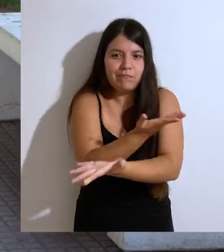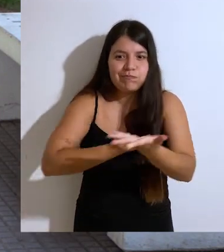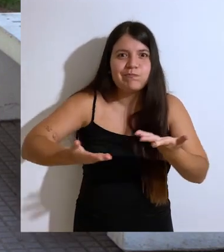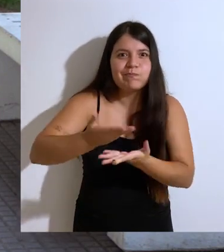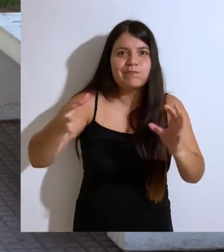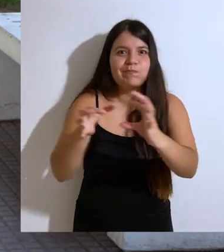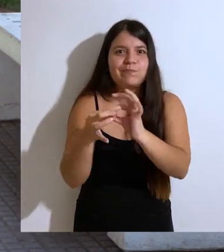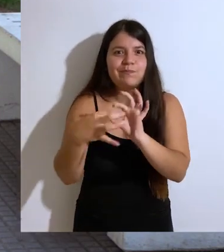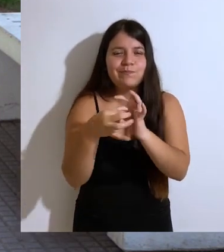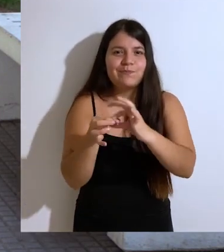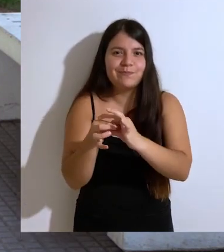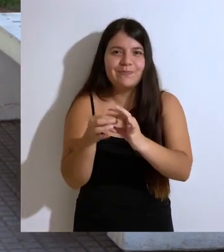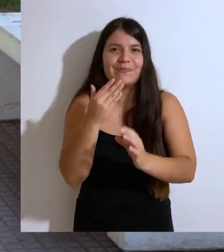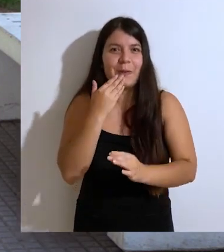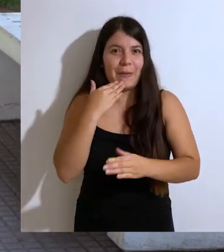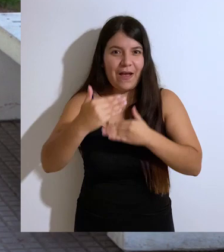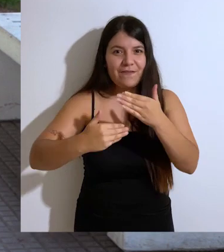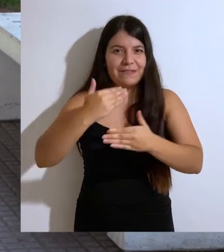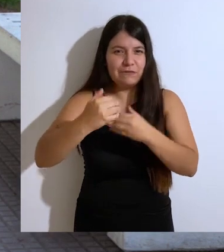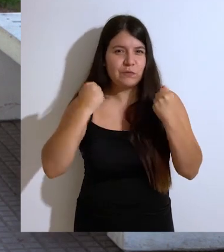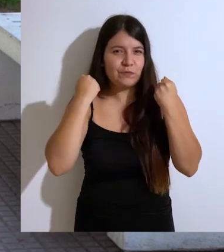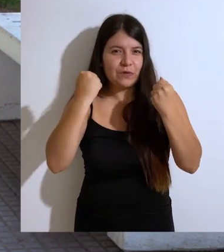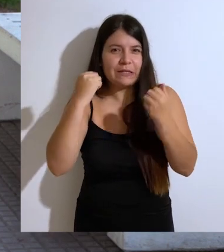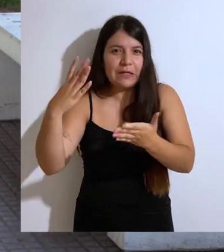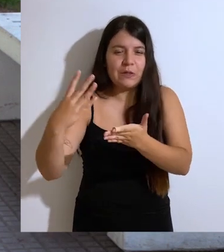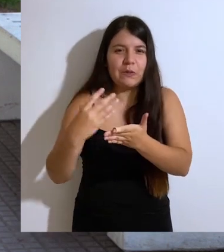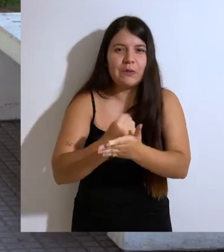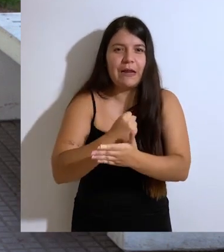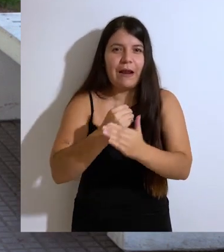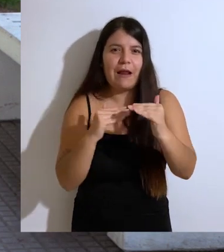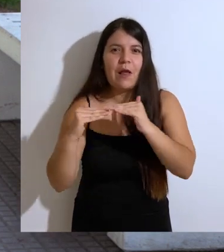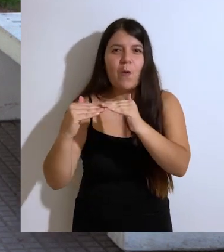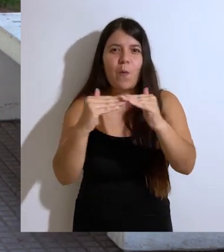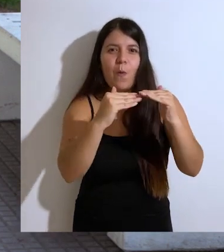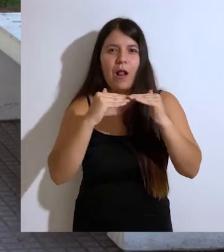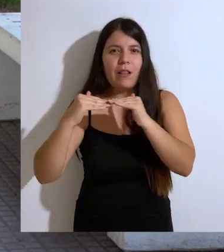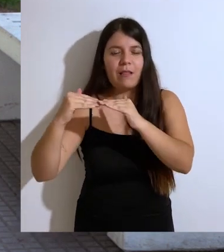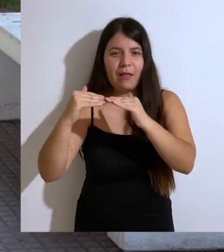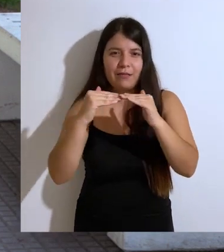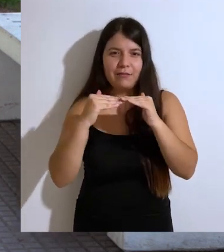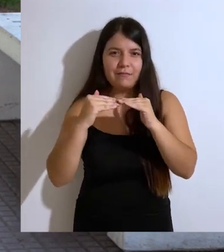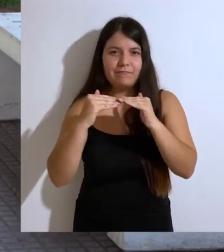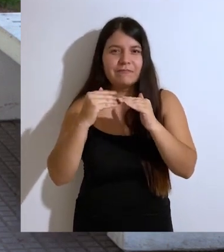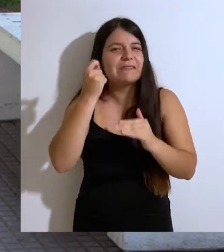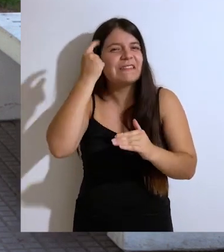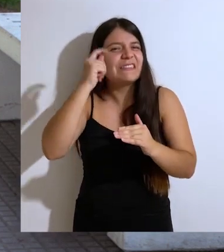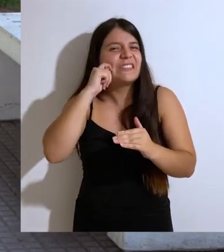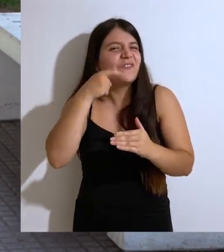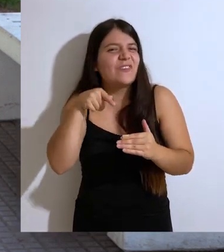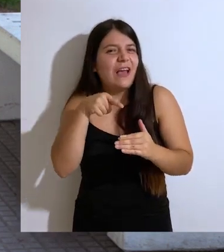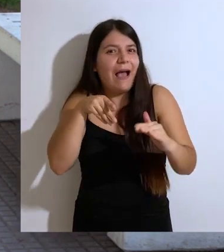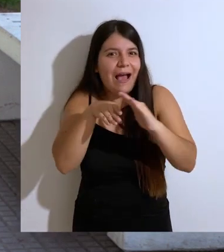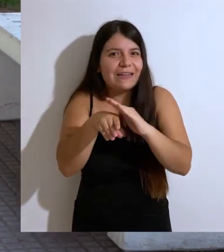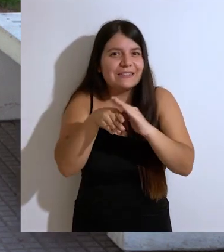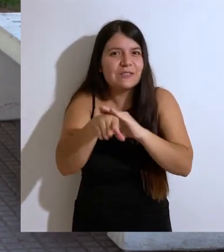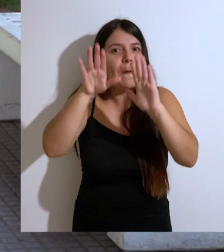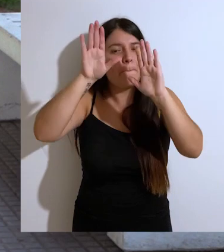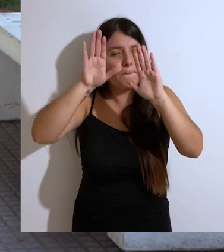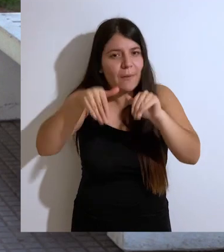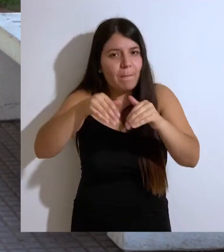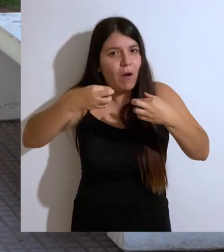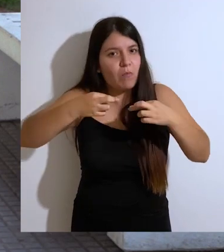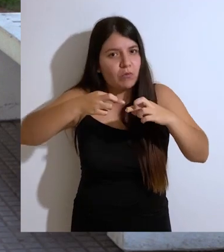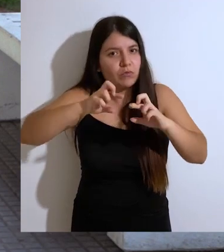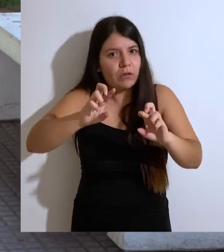universidades. Vamos a avanzar fuertemente hasta lograr definitivamente la igualdad sustantiva, entendida esta como el acceso